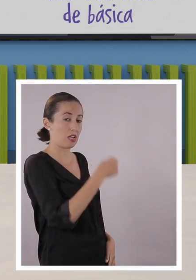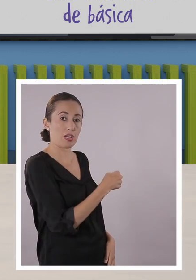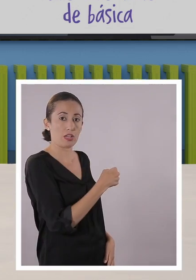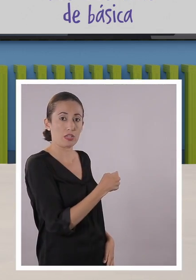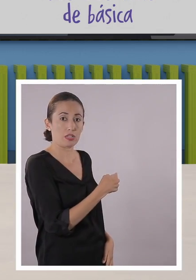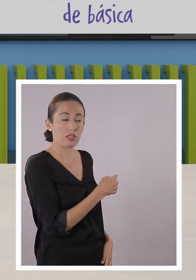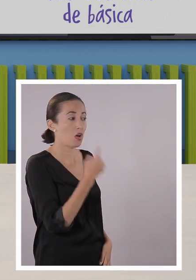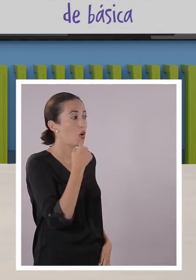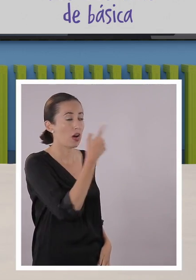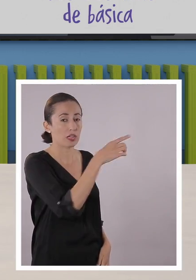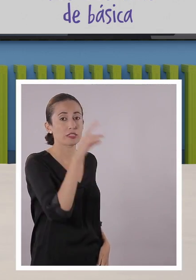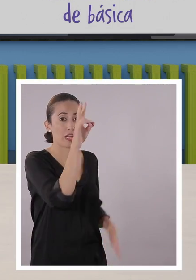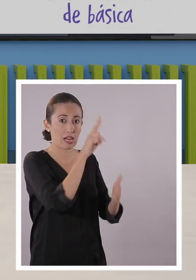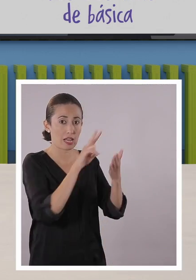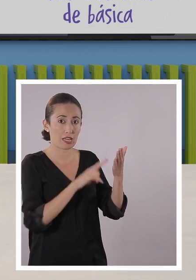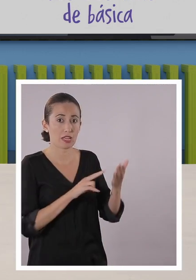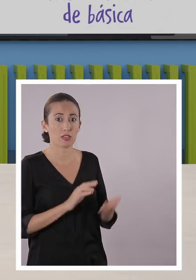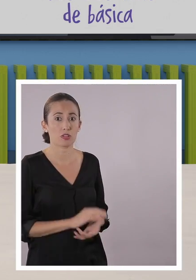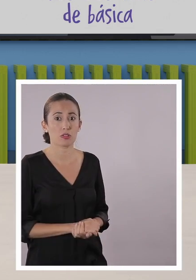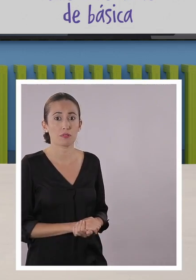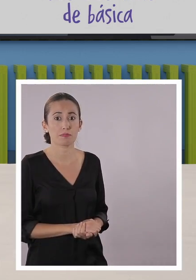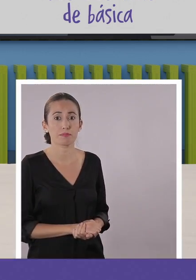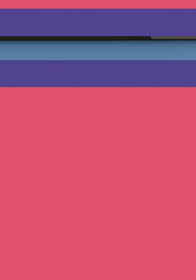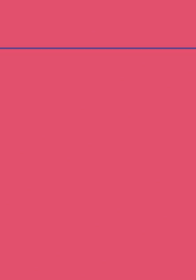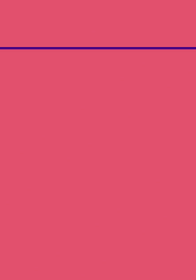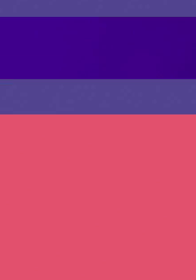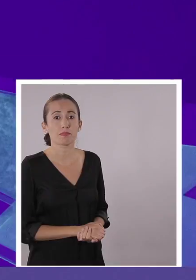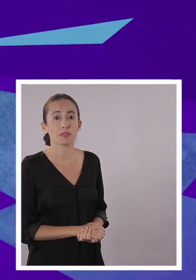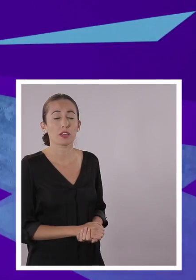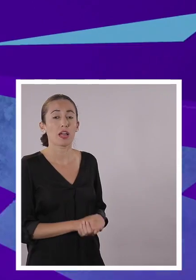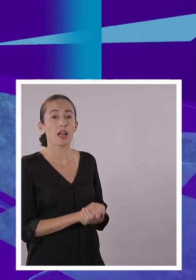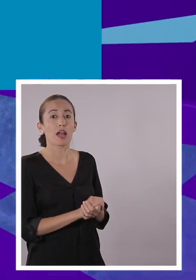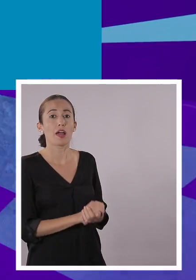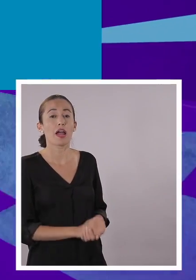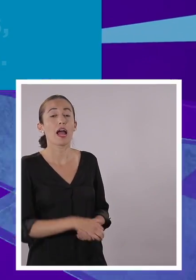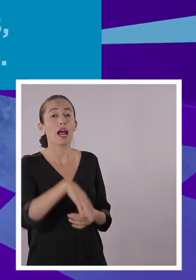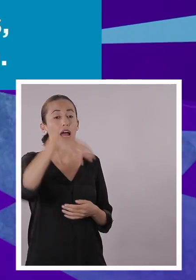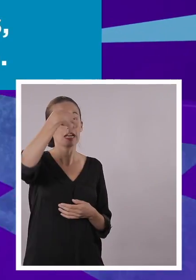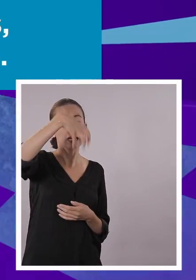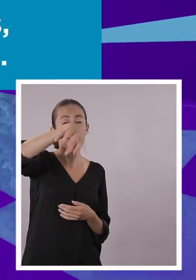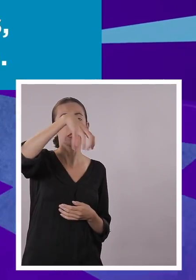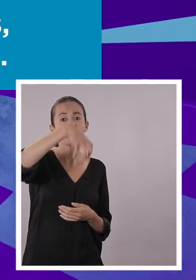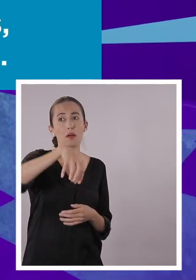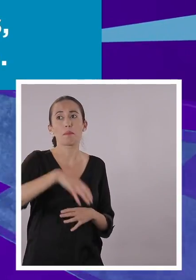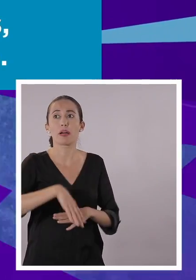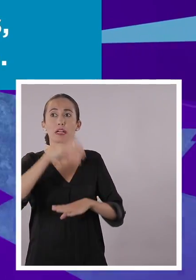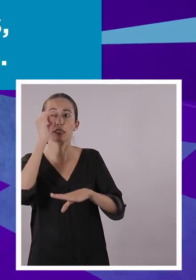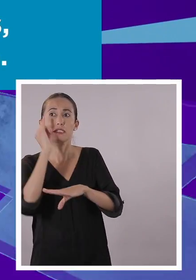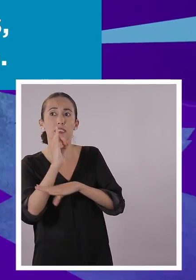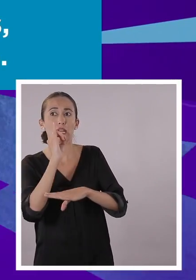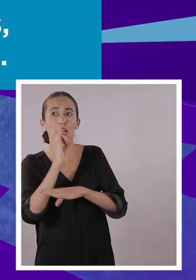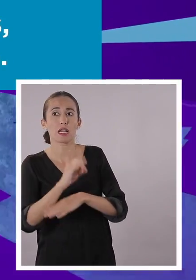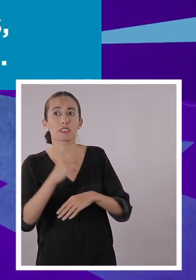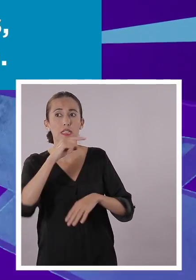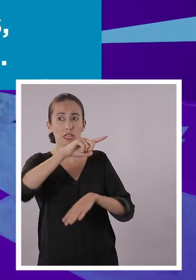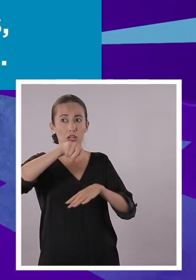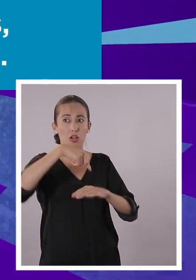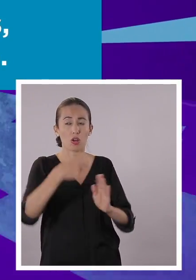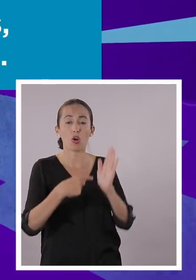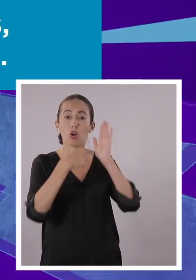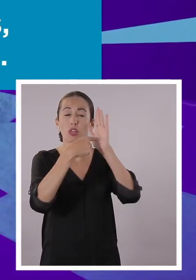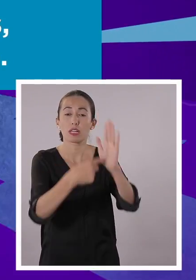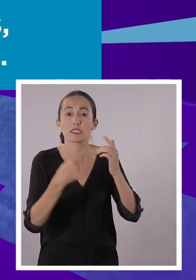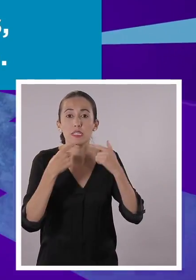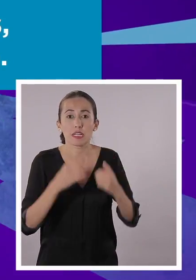otra para la voz pasiva. Santi, ¿me ayudas leyéndola? Más primero. La voz activa. Las campanas de las iglesias anunciaban las horas